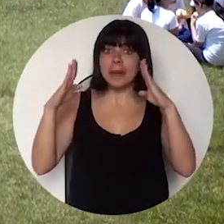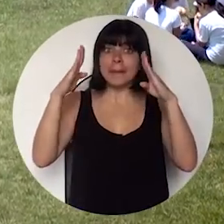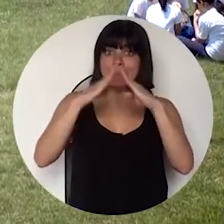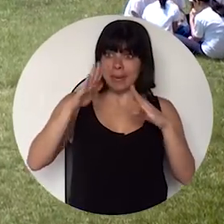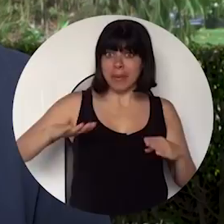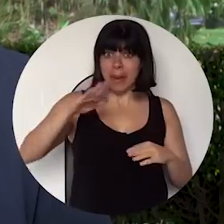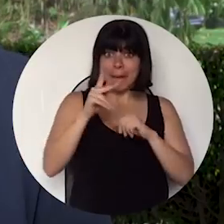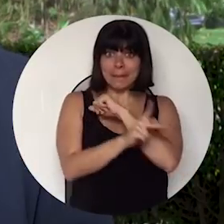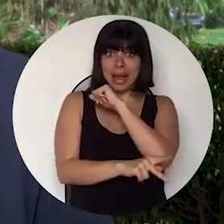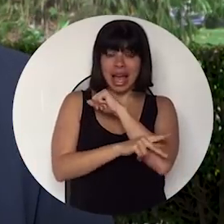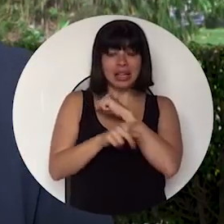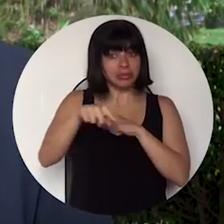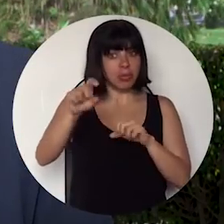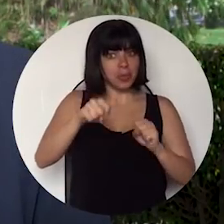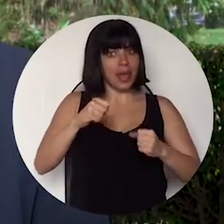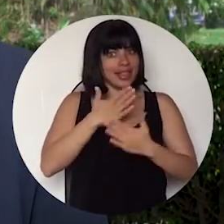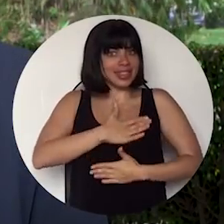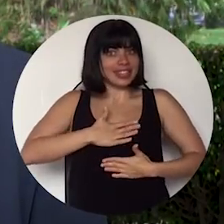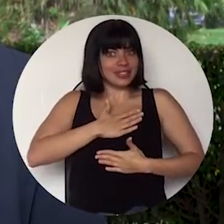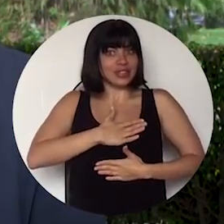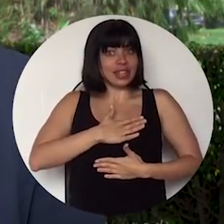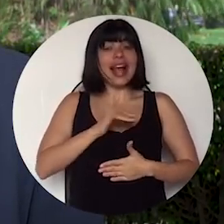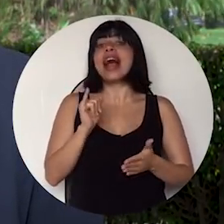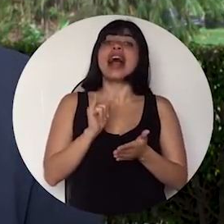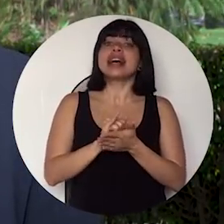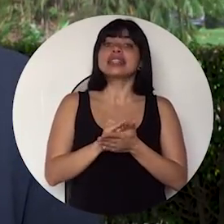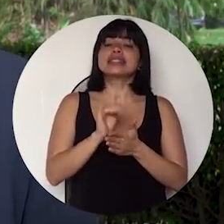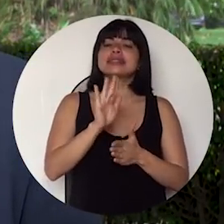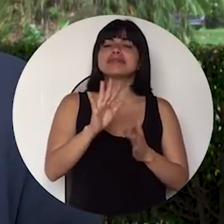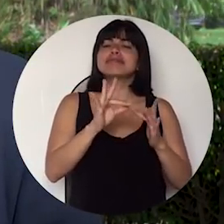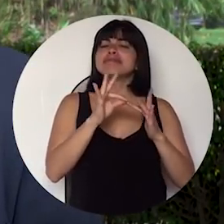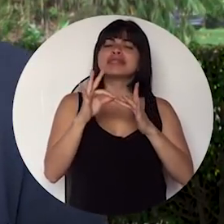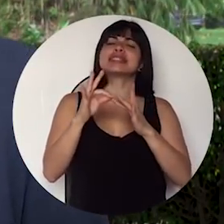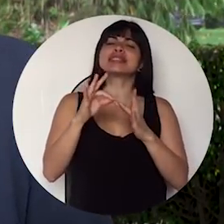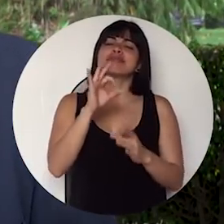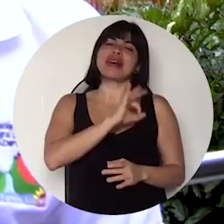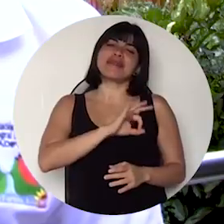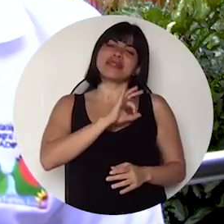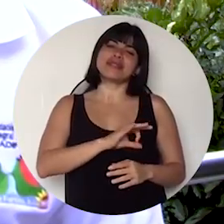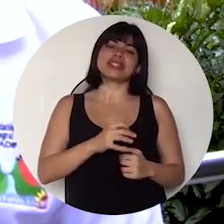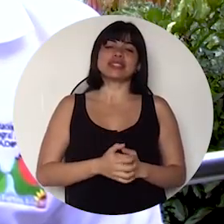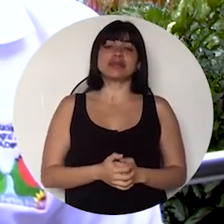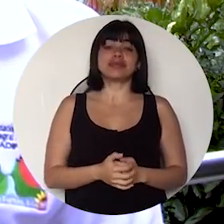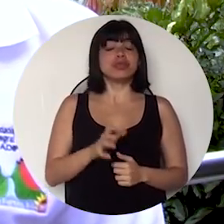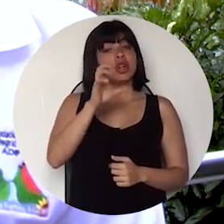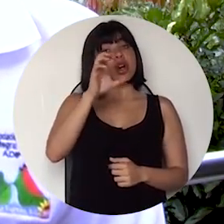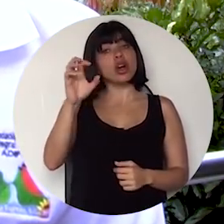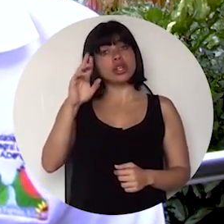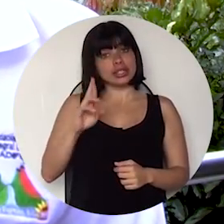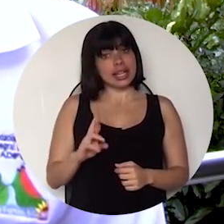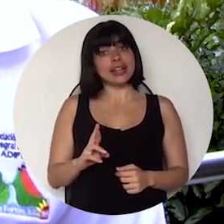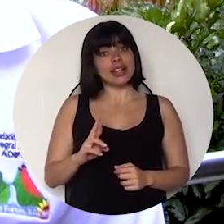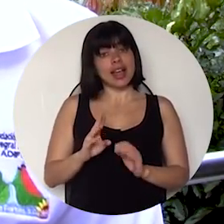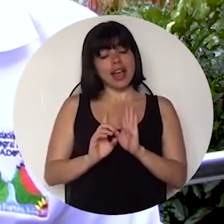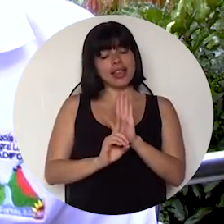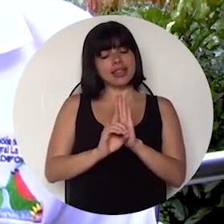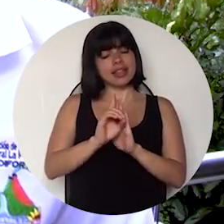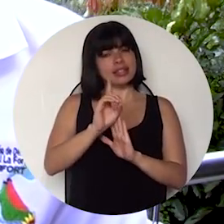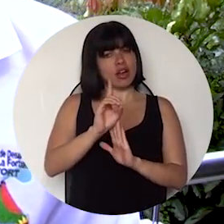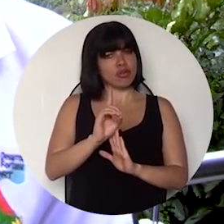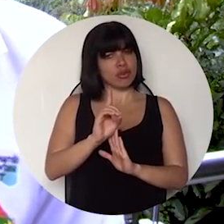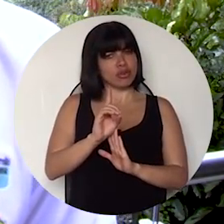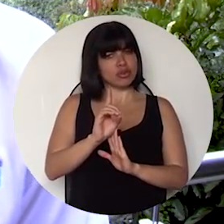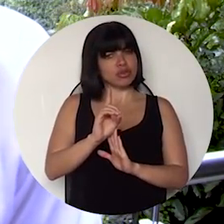habitan en nuestro país y que lo disfrutan, siendo esta su principal recompensa. En Costa Rica, el